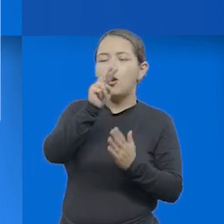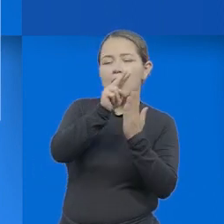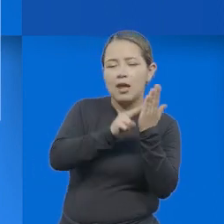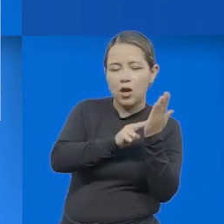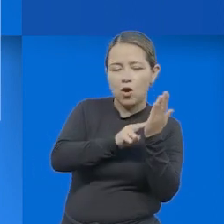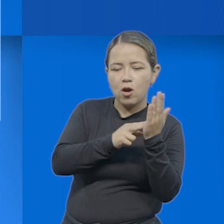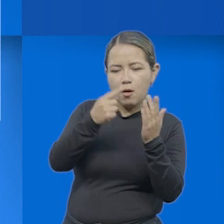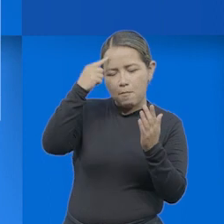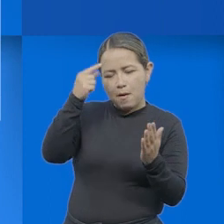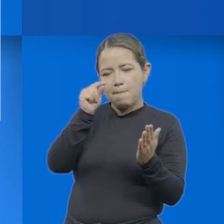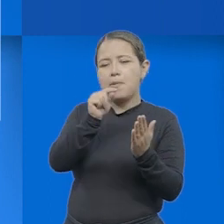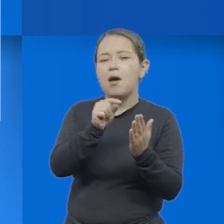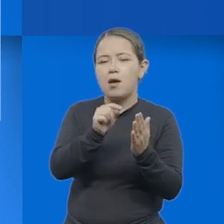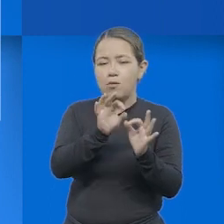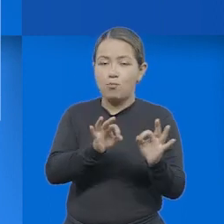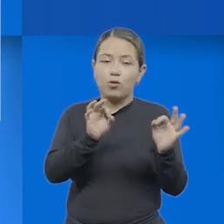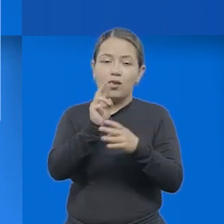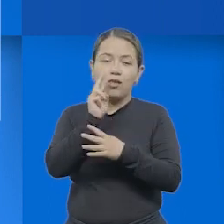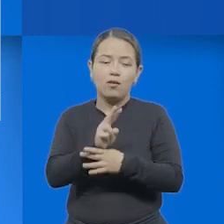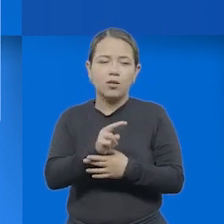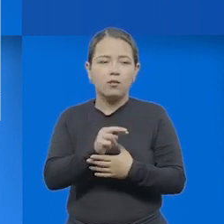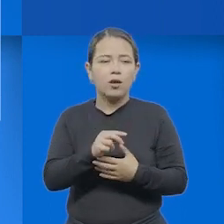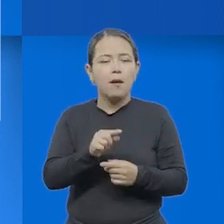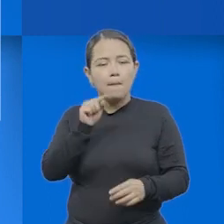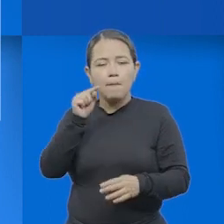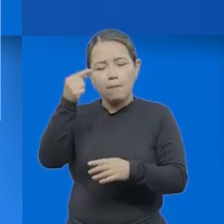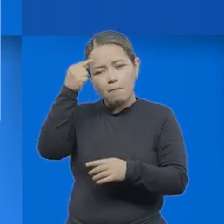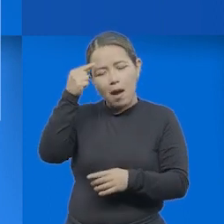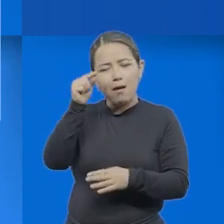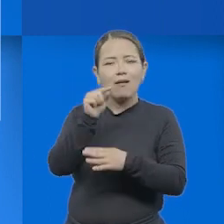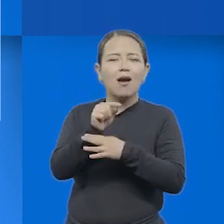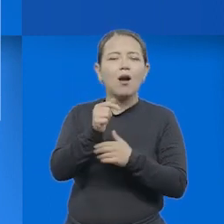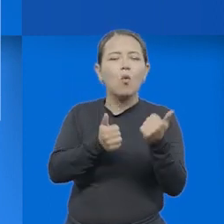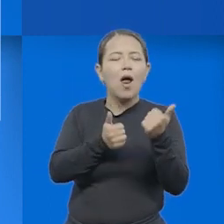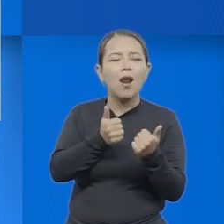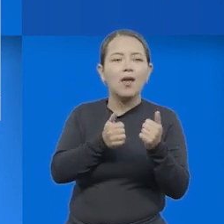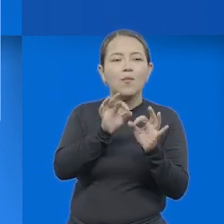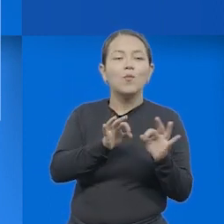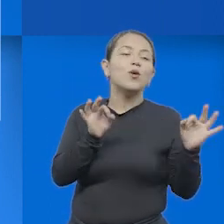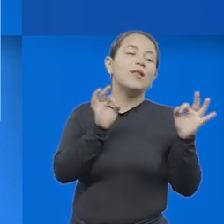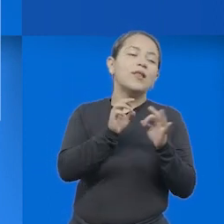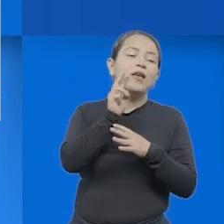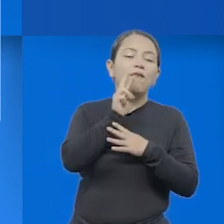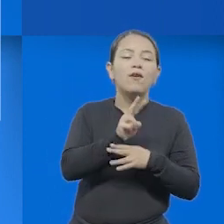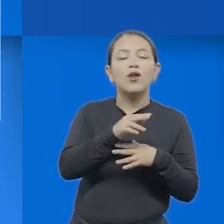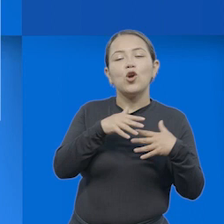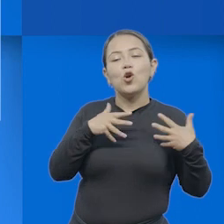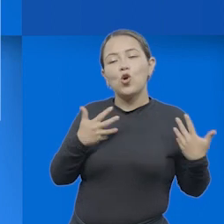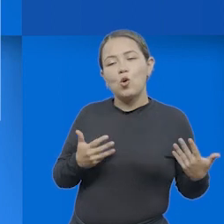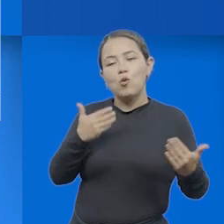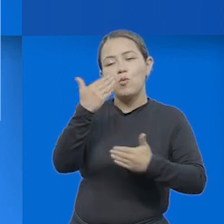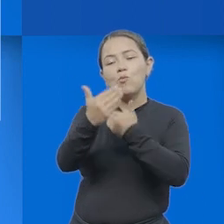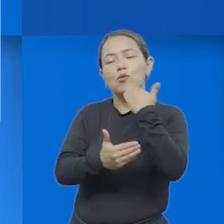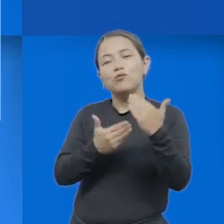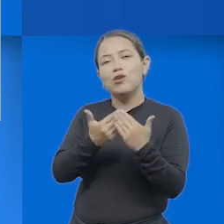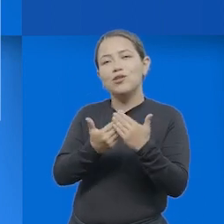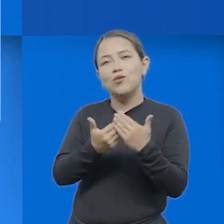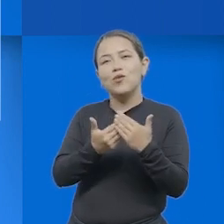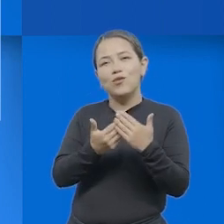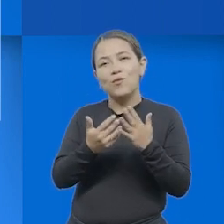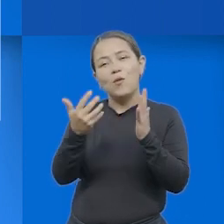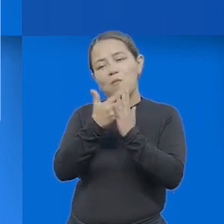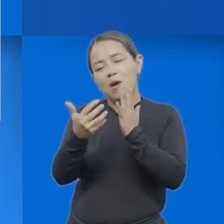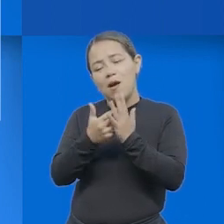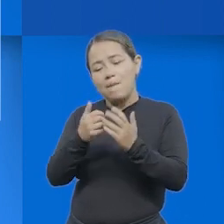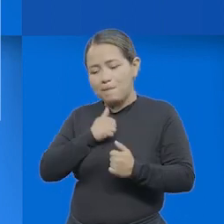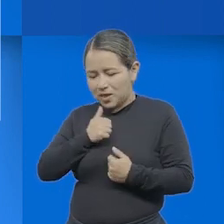para criticar y revisar. Cuando aquí se habla de criticar y revisar, lo que se quiere es poder determinar es en cómo